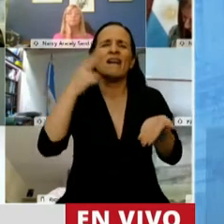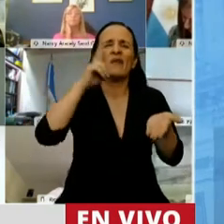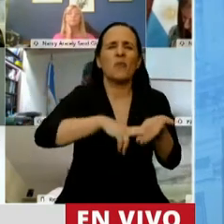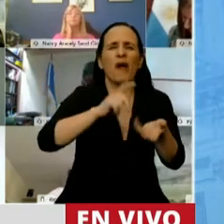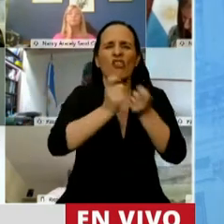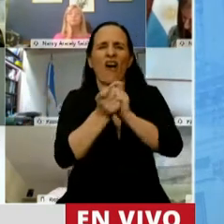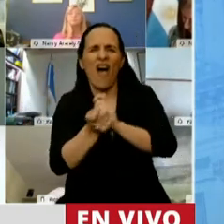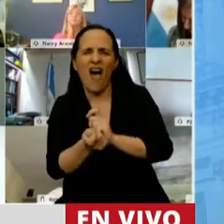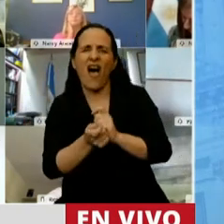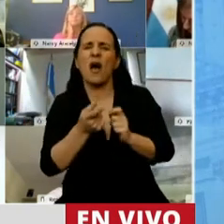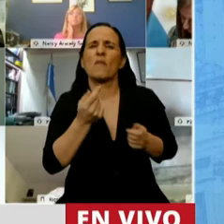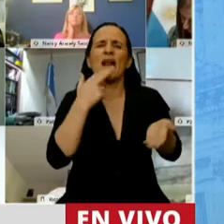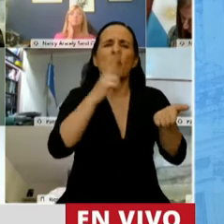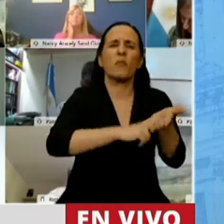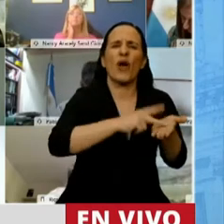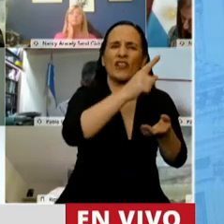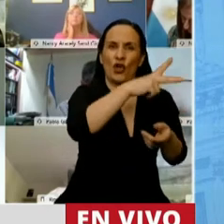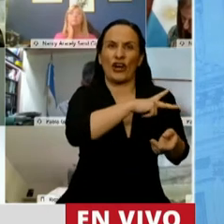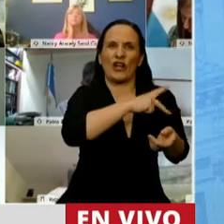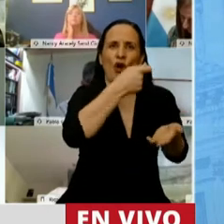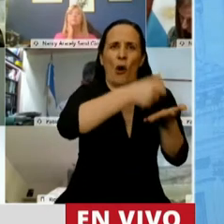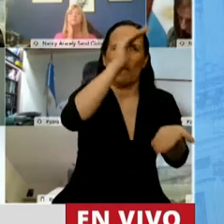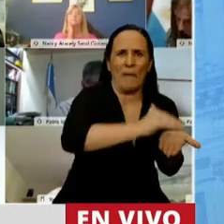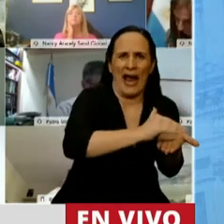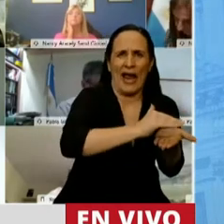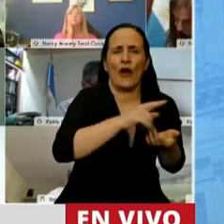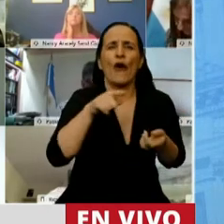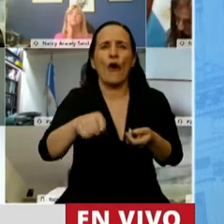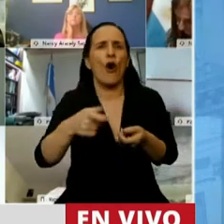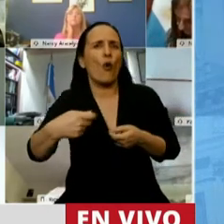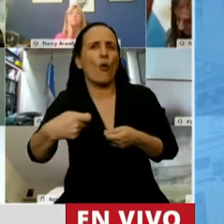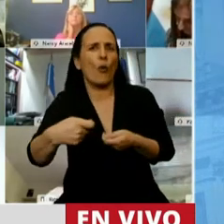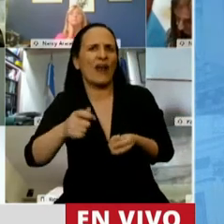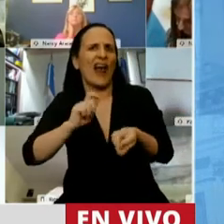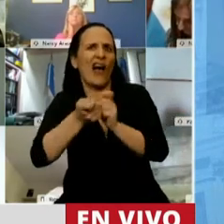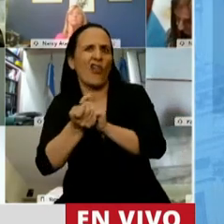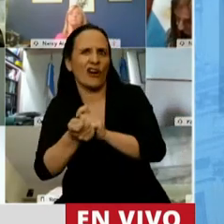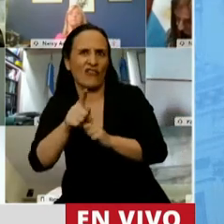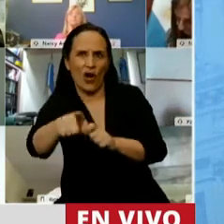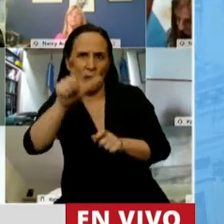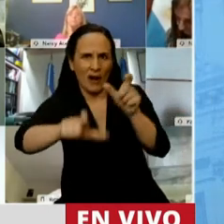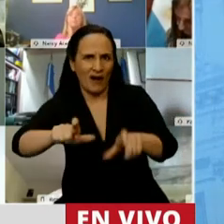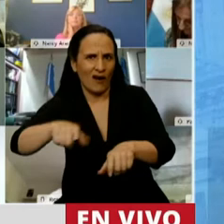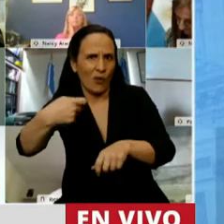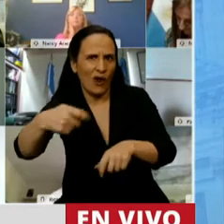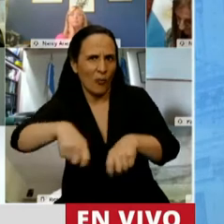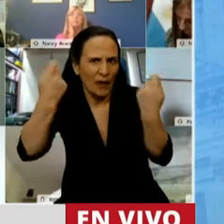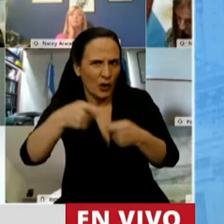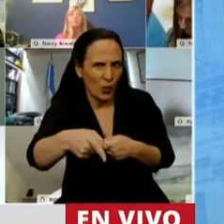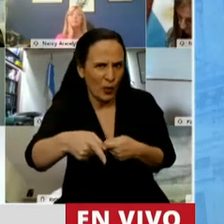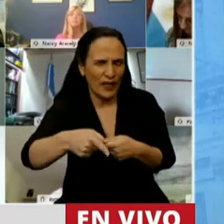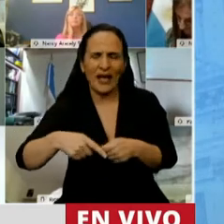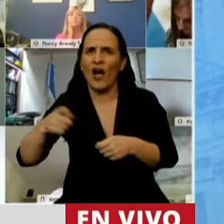bajarle los impuestos a los ricos, o una reforma previsional para perjudicar a los jubilados, o una reforma